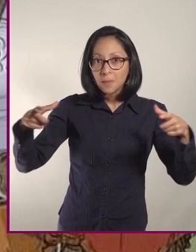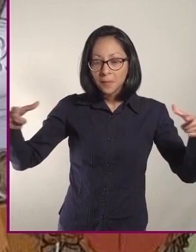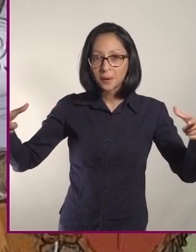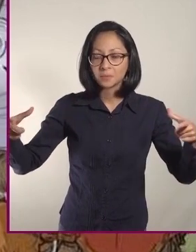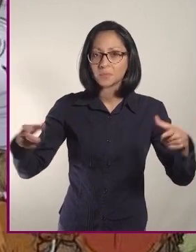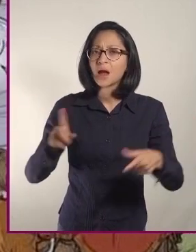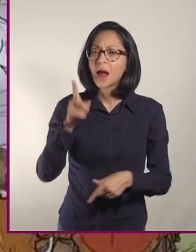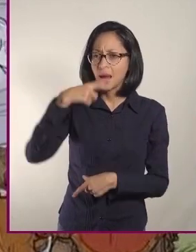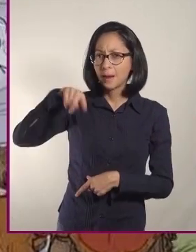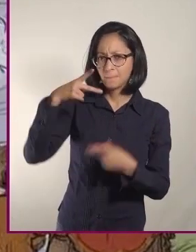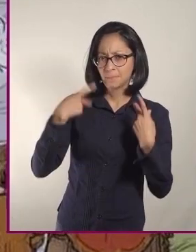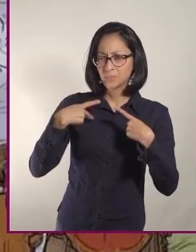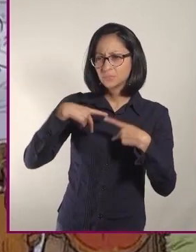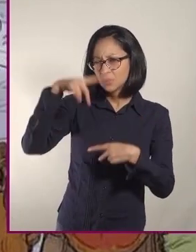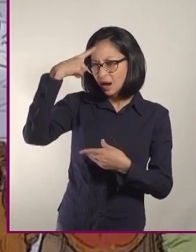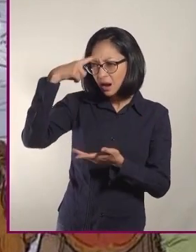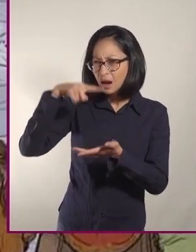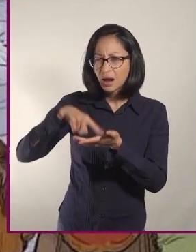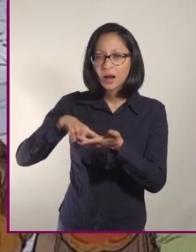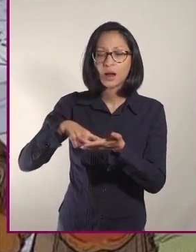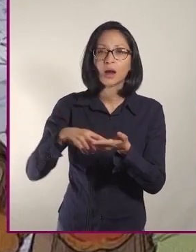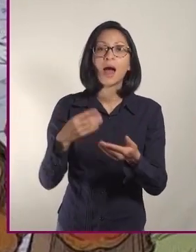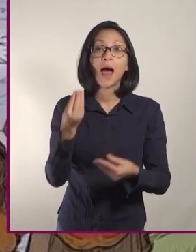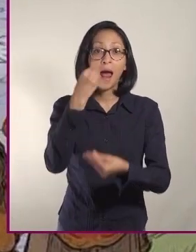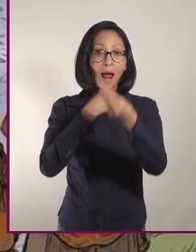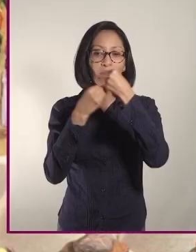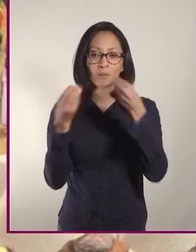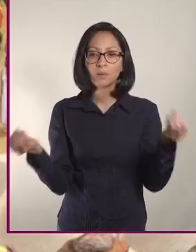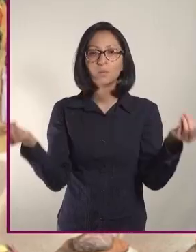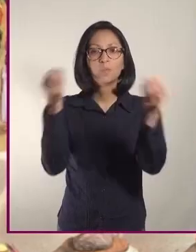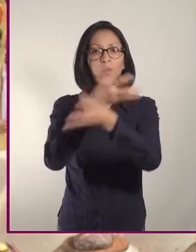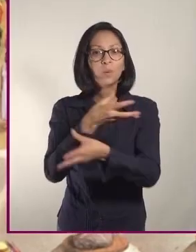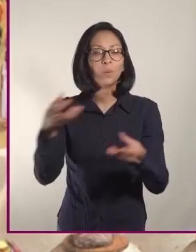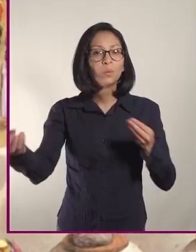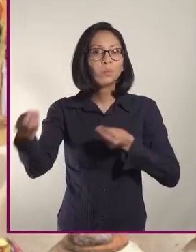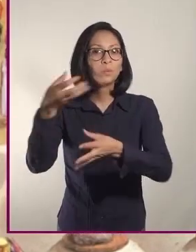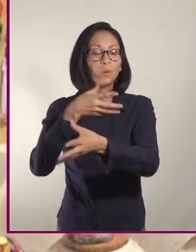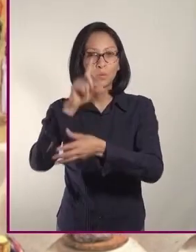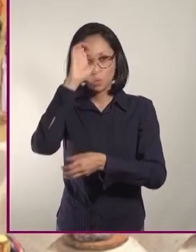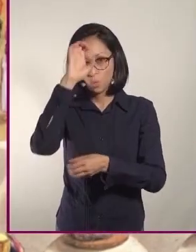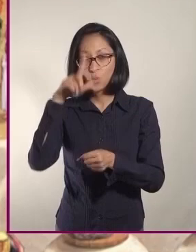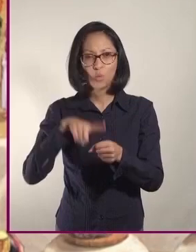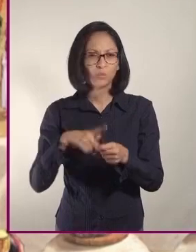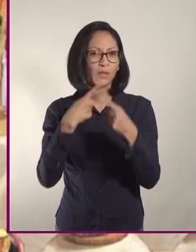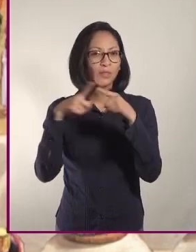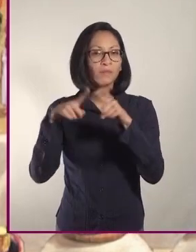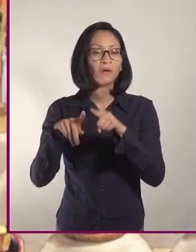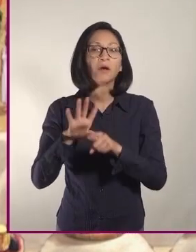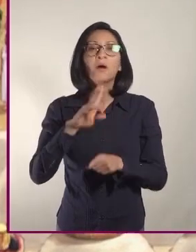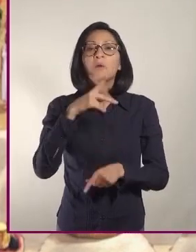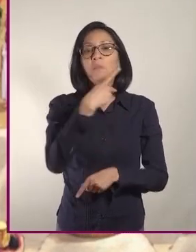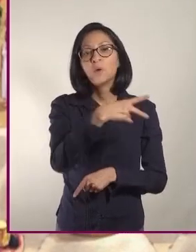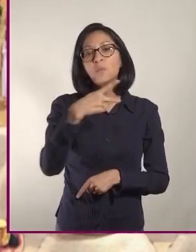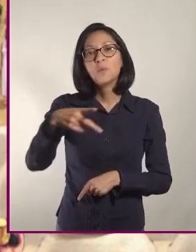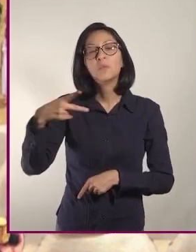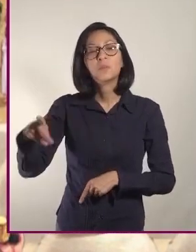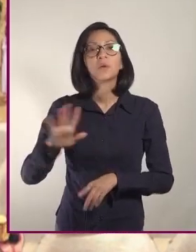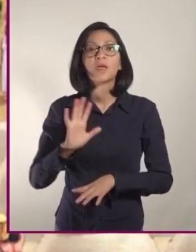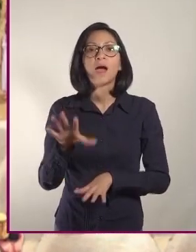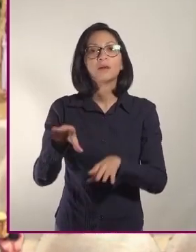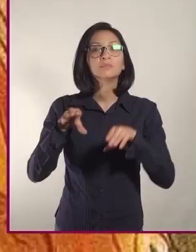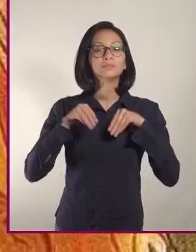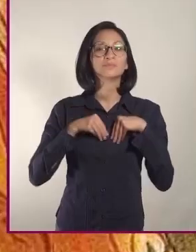Se cree que los alimentos viajaron entre países y culturas hasta arraigarse en las poblaciones que vivían en la cuenca del